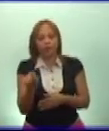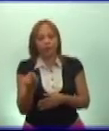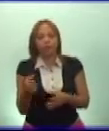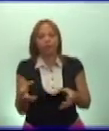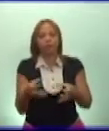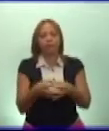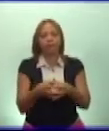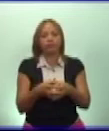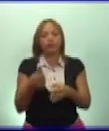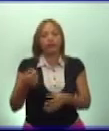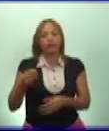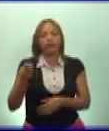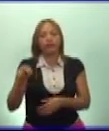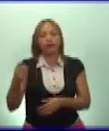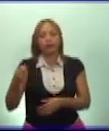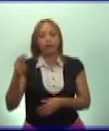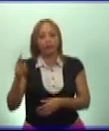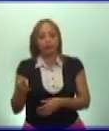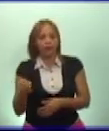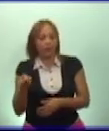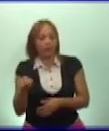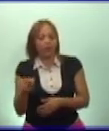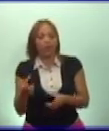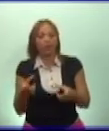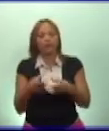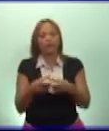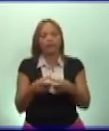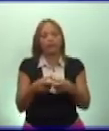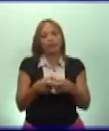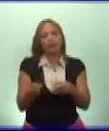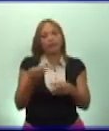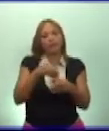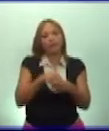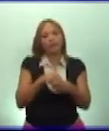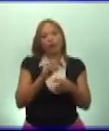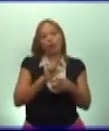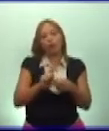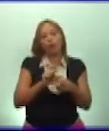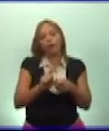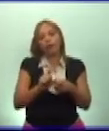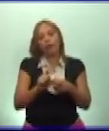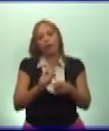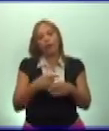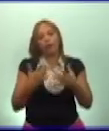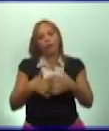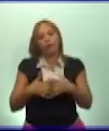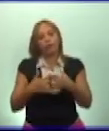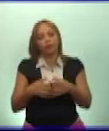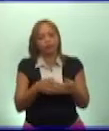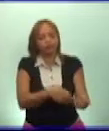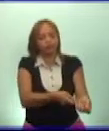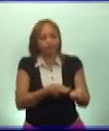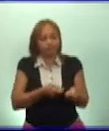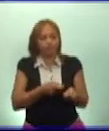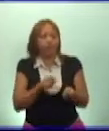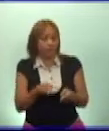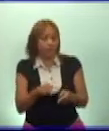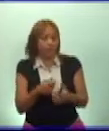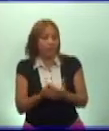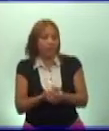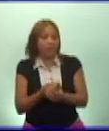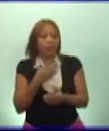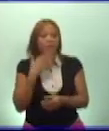Nacional de Agricultores Pequeños se han incorporado a las cooperativas de producción agropecuaria, en las cuales